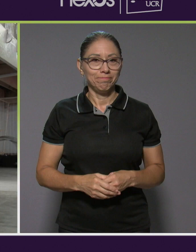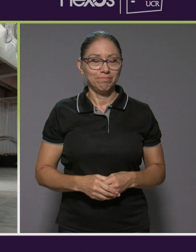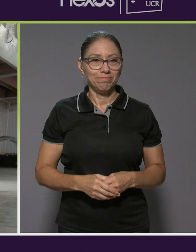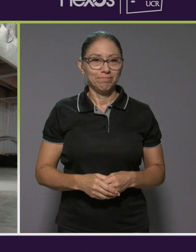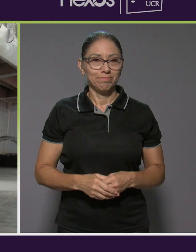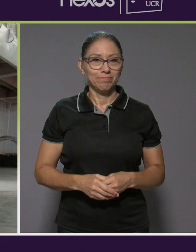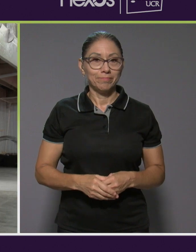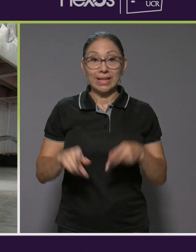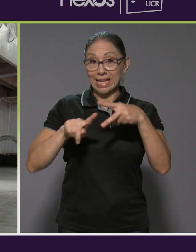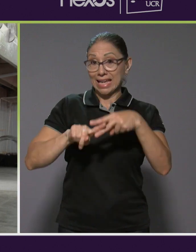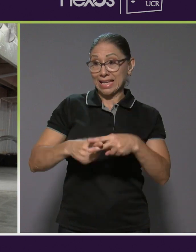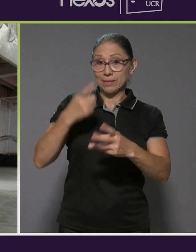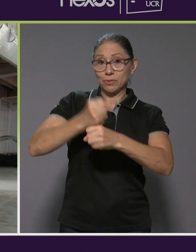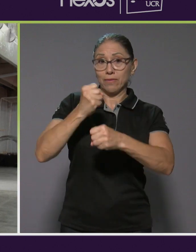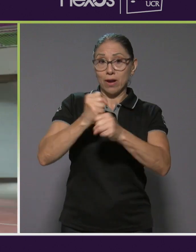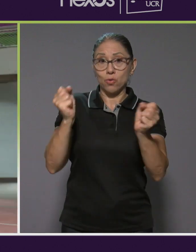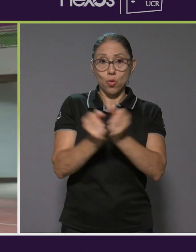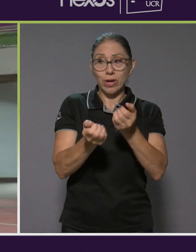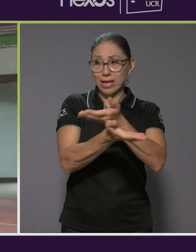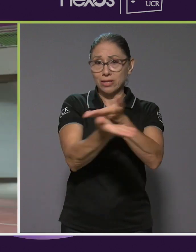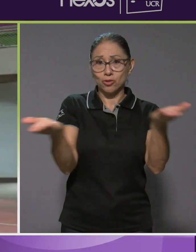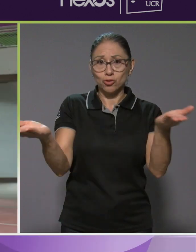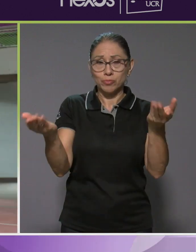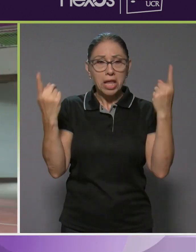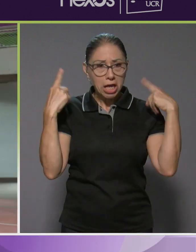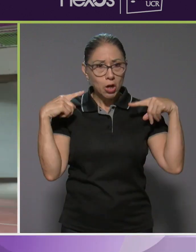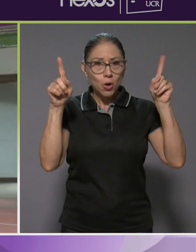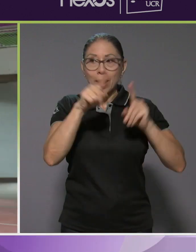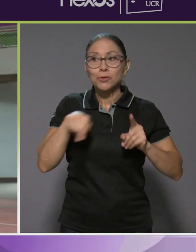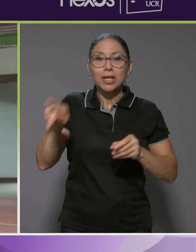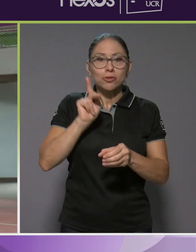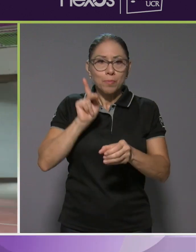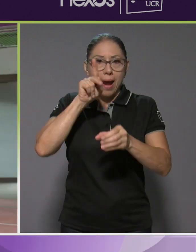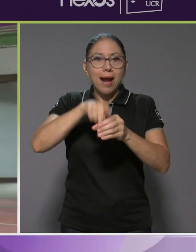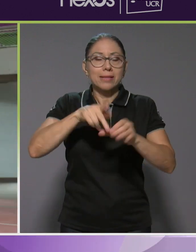Maripaz, más de 100.